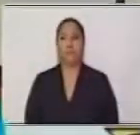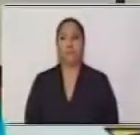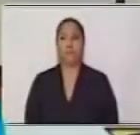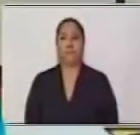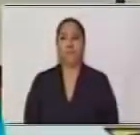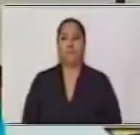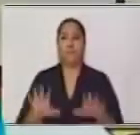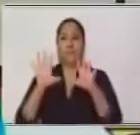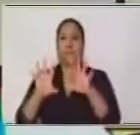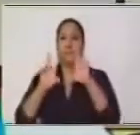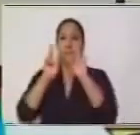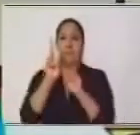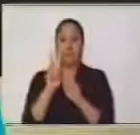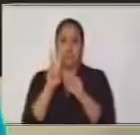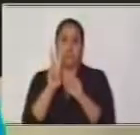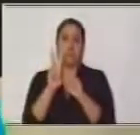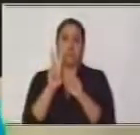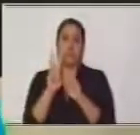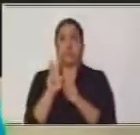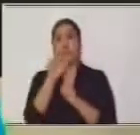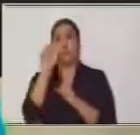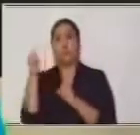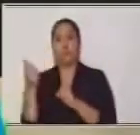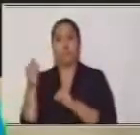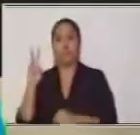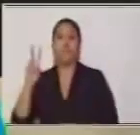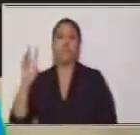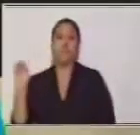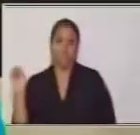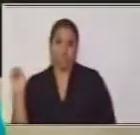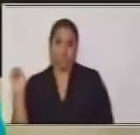Doce y veinte.